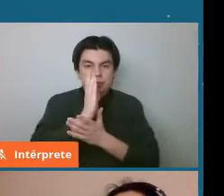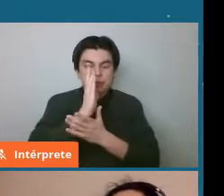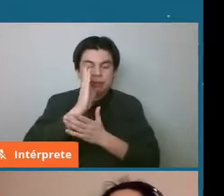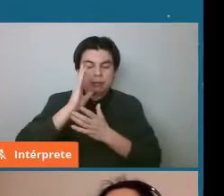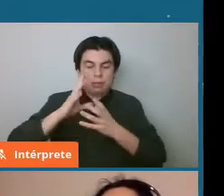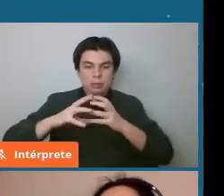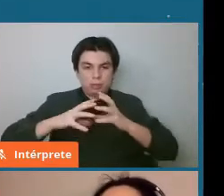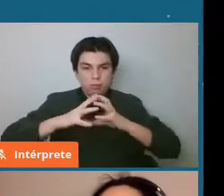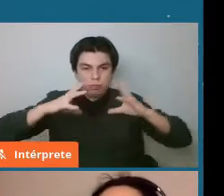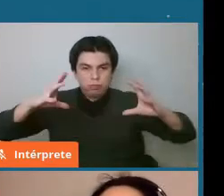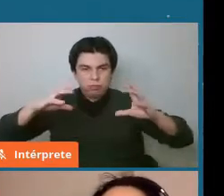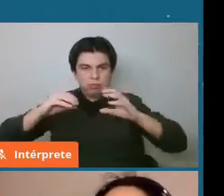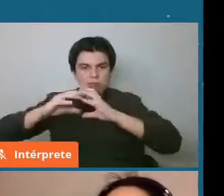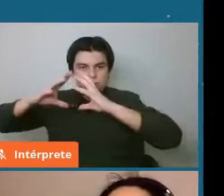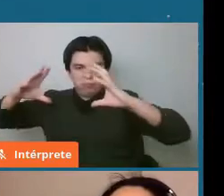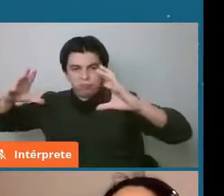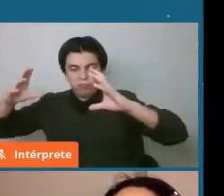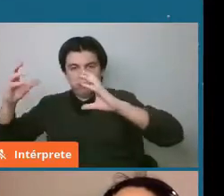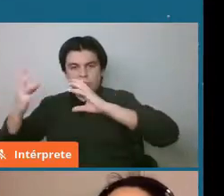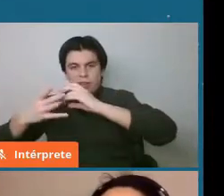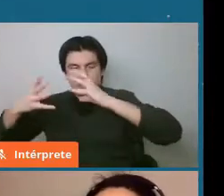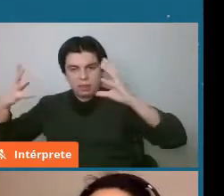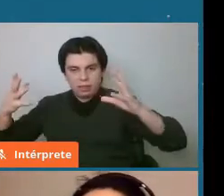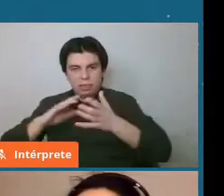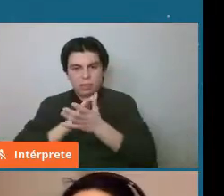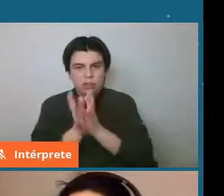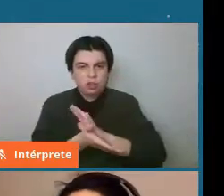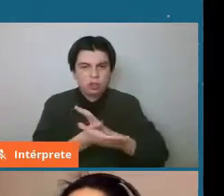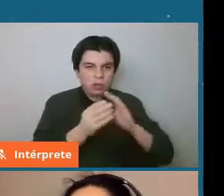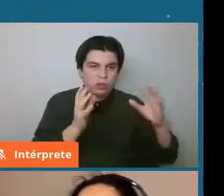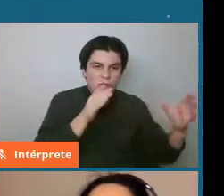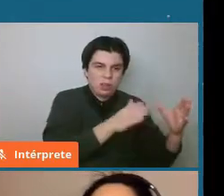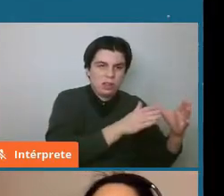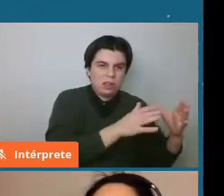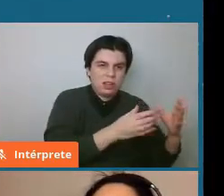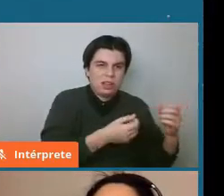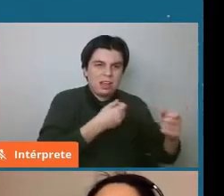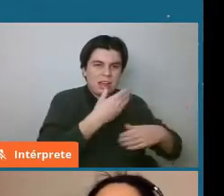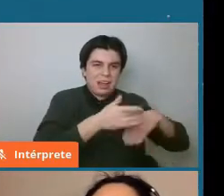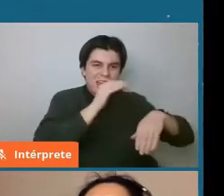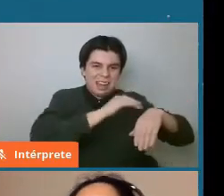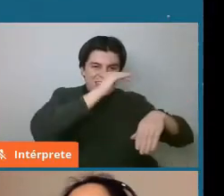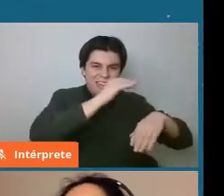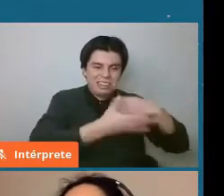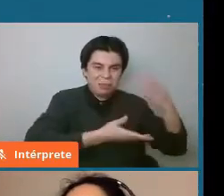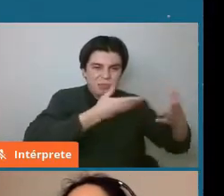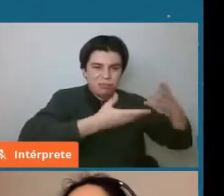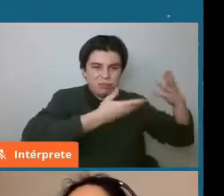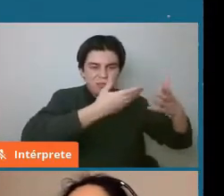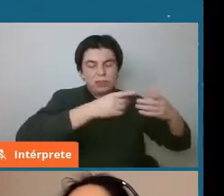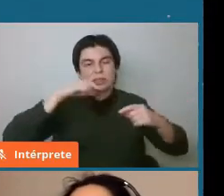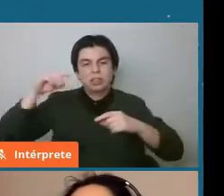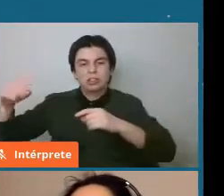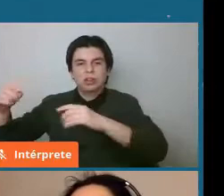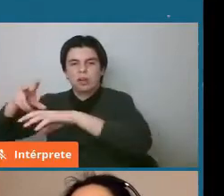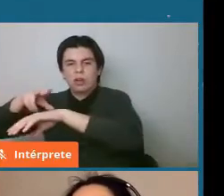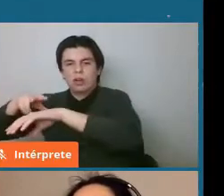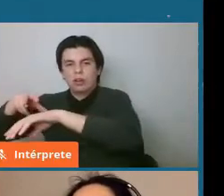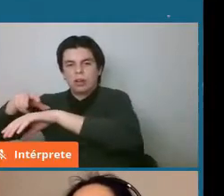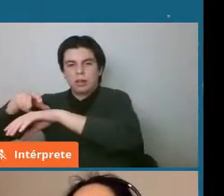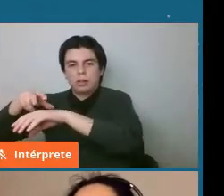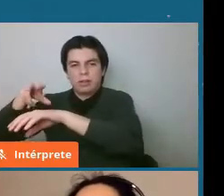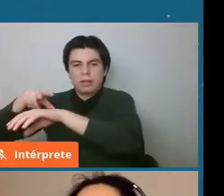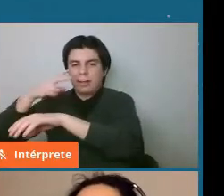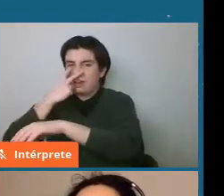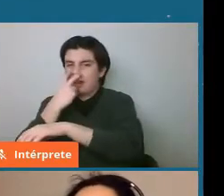está todo el material el refractario y el volátil que les mencionaba que se genera cerca del sol y lejos del